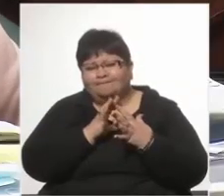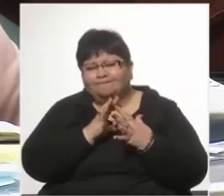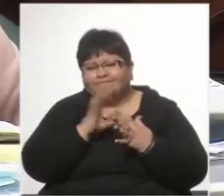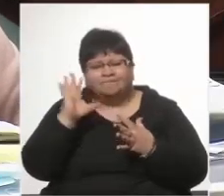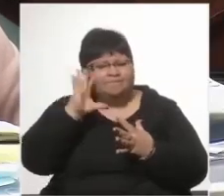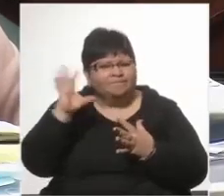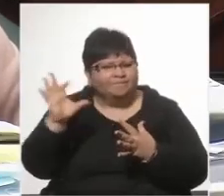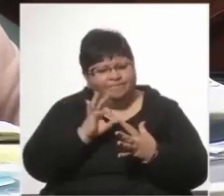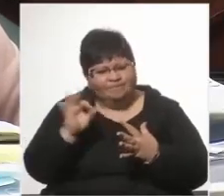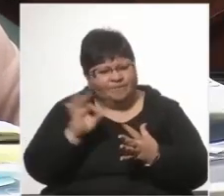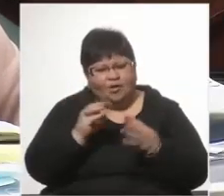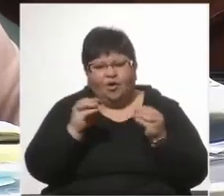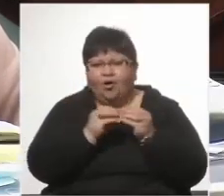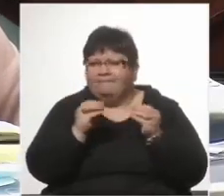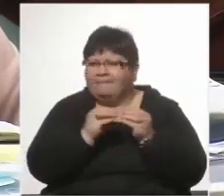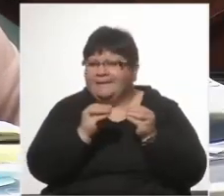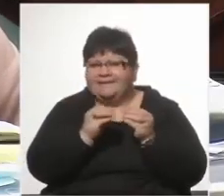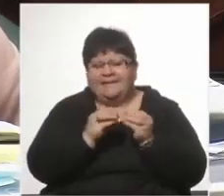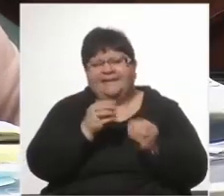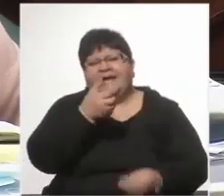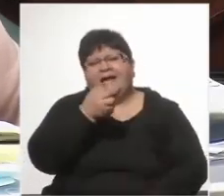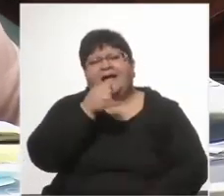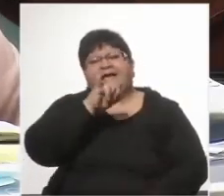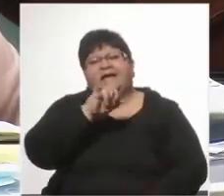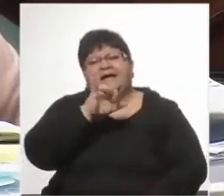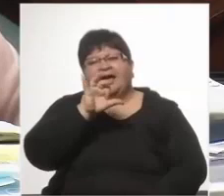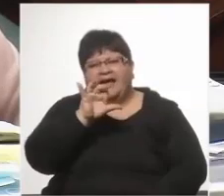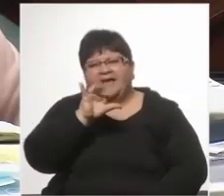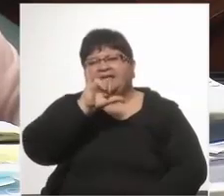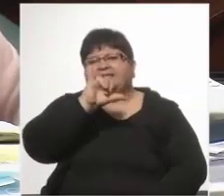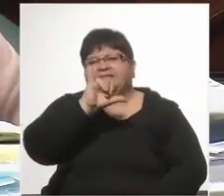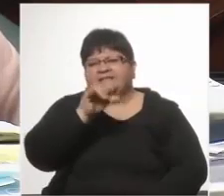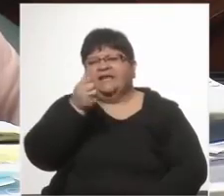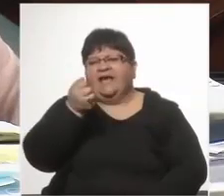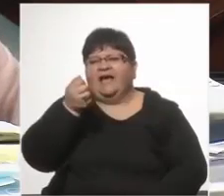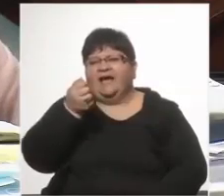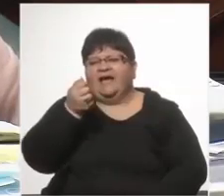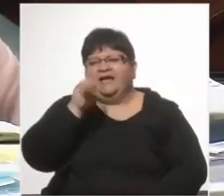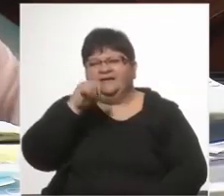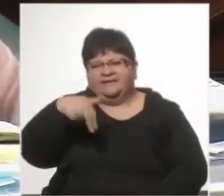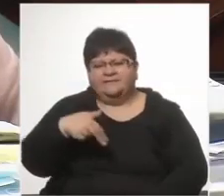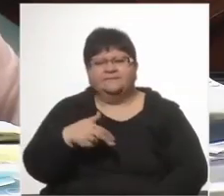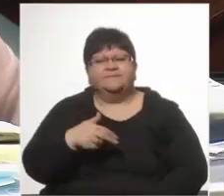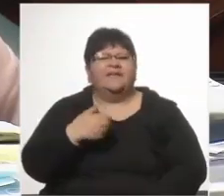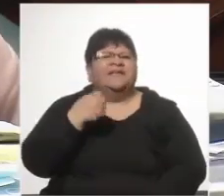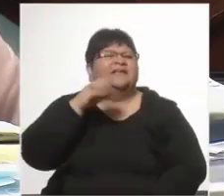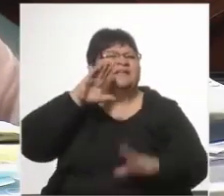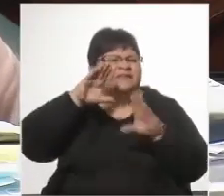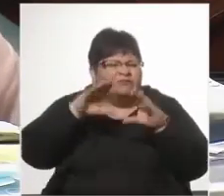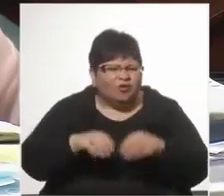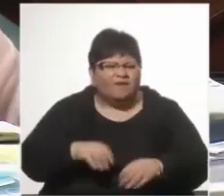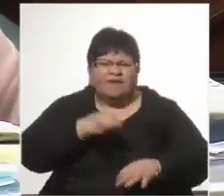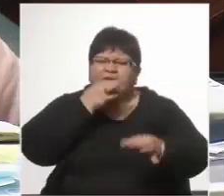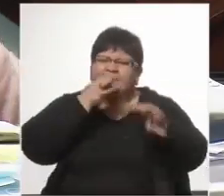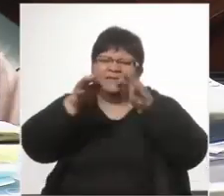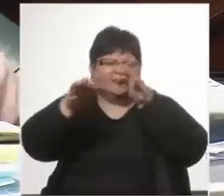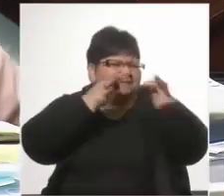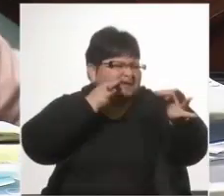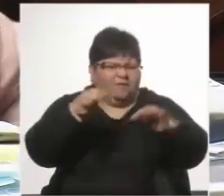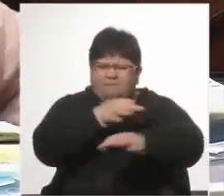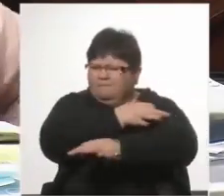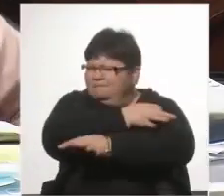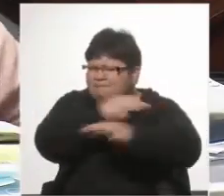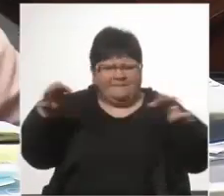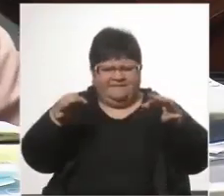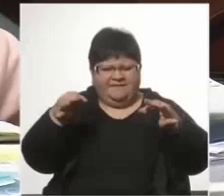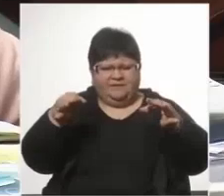disculpas a mi compañera Siaín del atrevimiento, de todas y cada una de las cosas que ella en forma perfecta